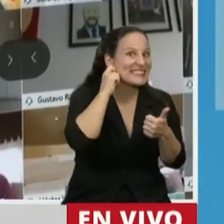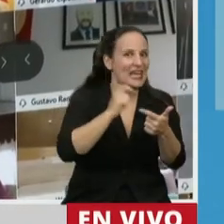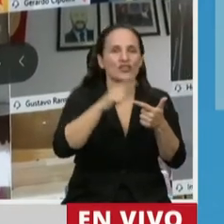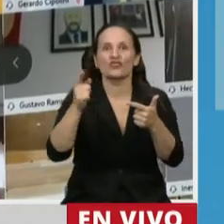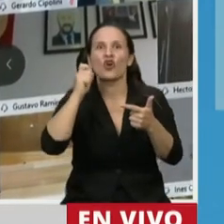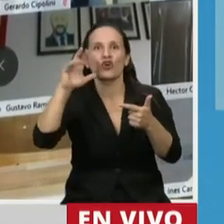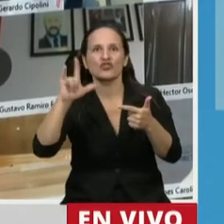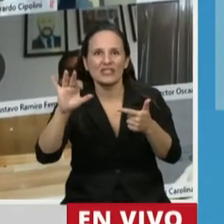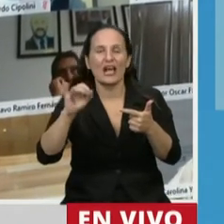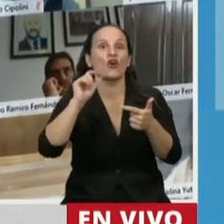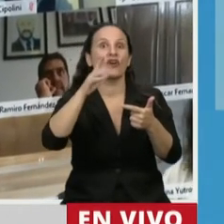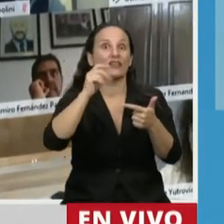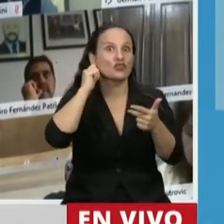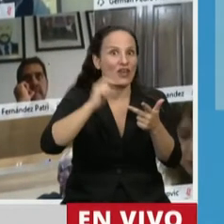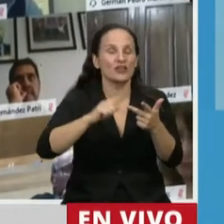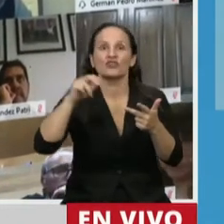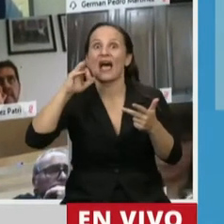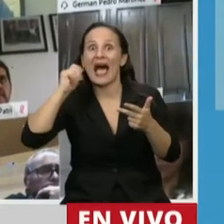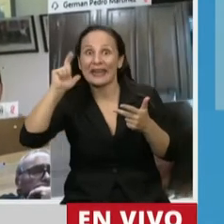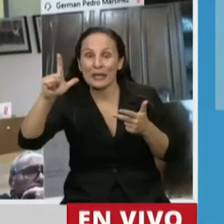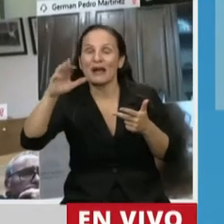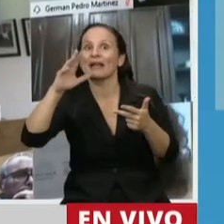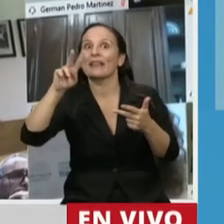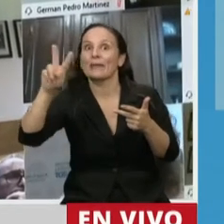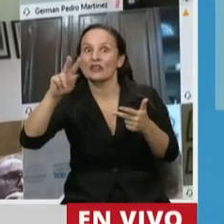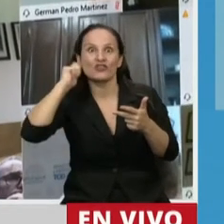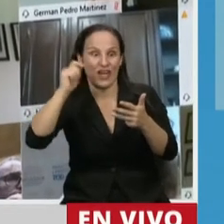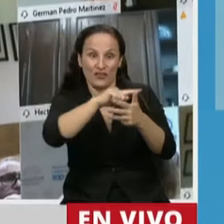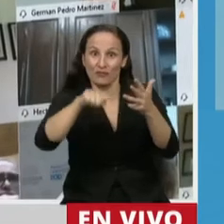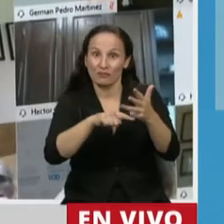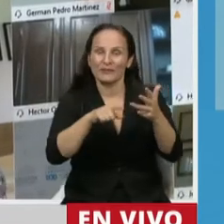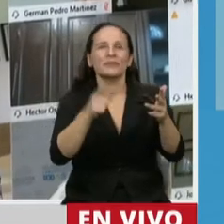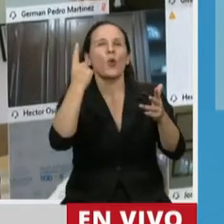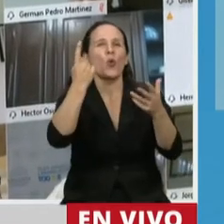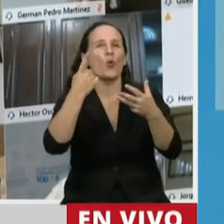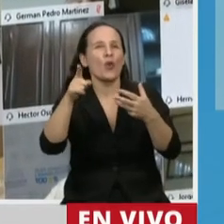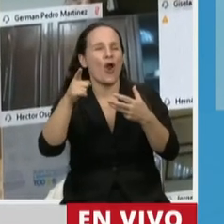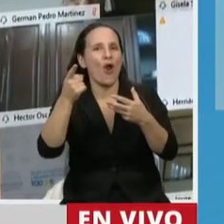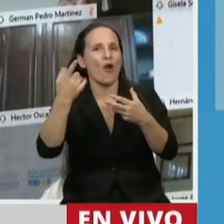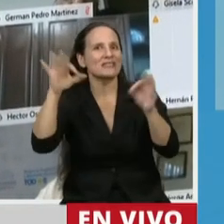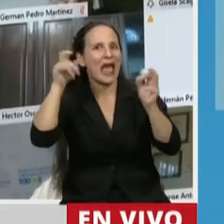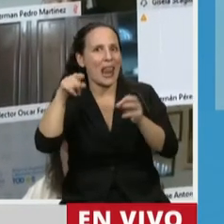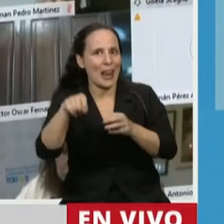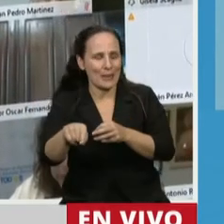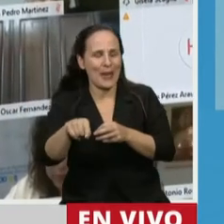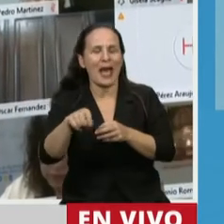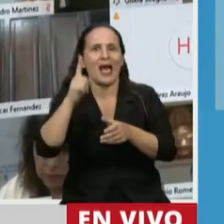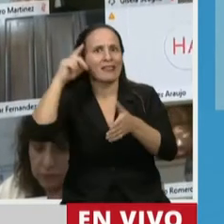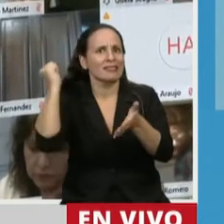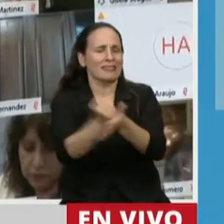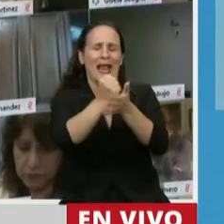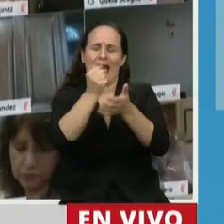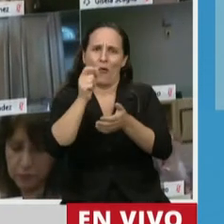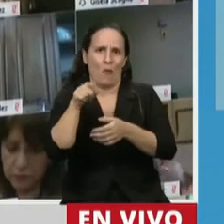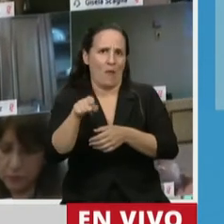14 años, Aníbal, de 22 años, siendo sobreviviente Rocío con un trauma que aún la acompaña.